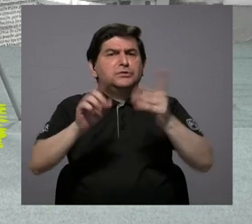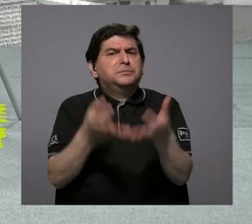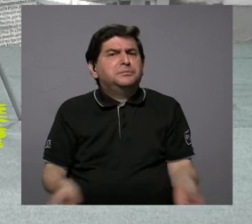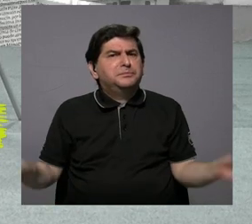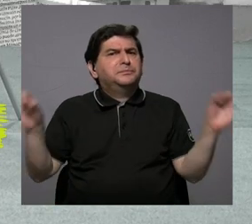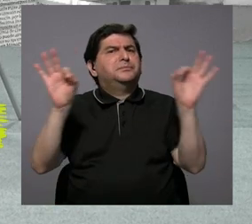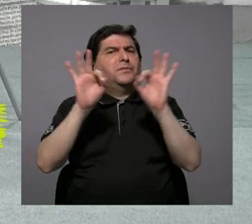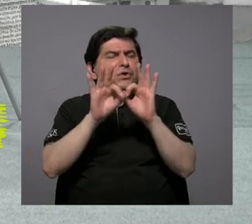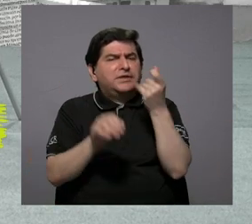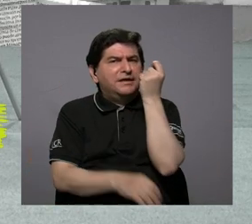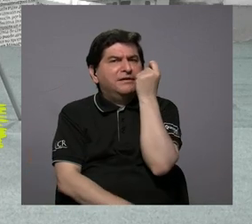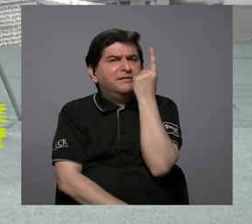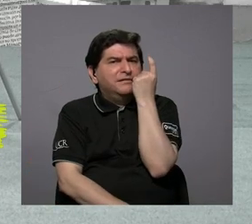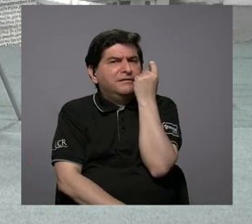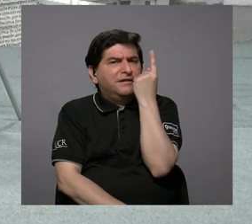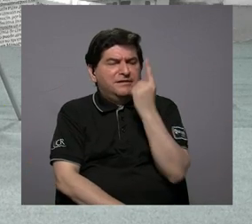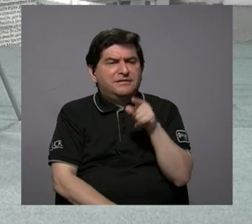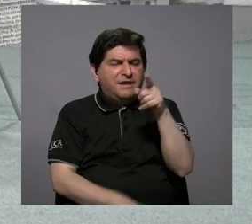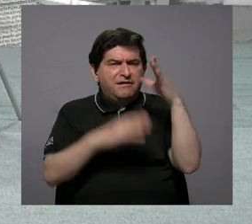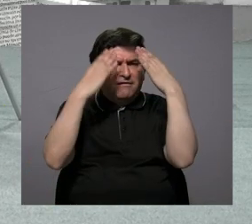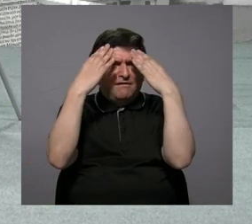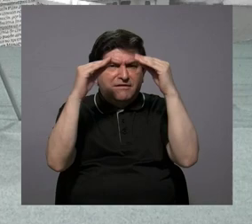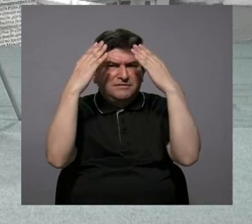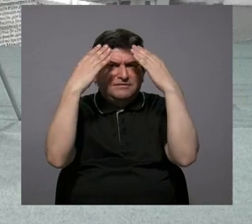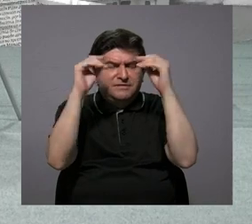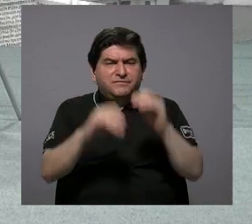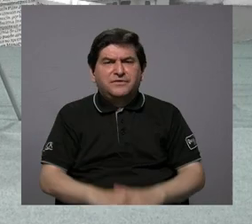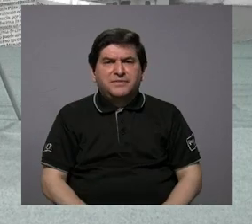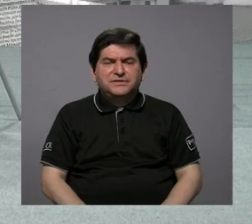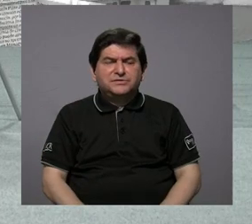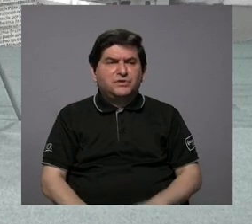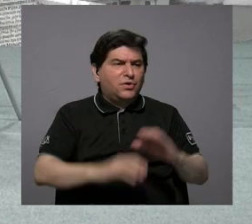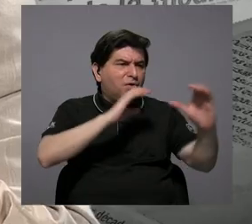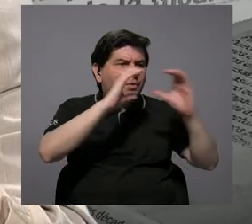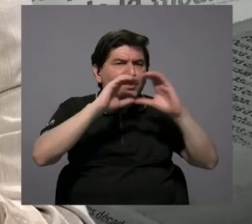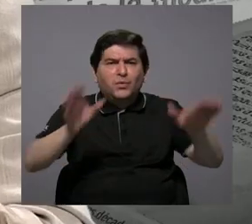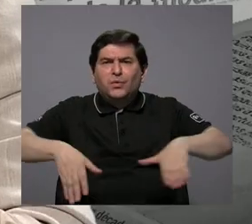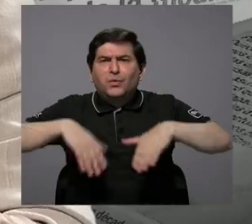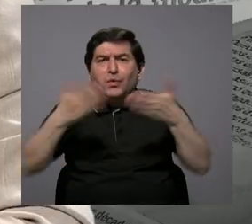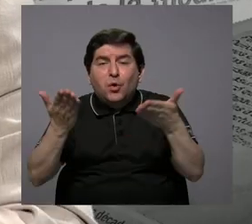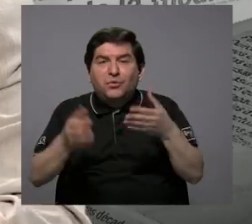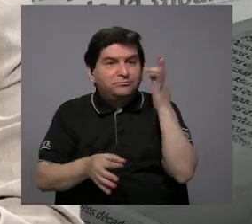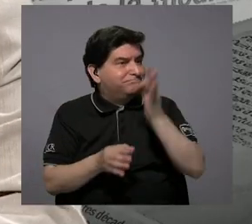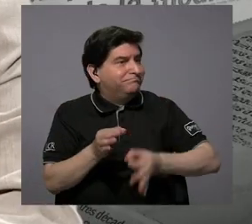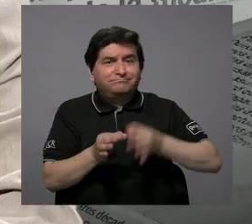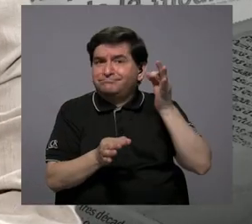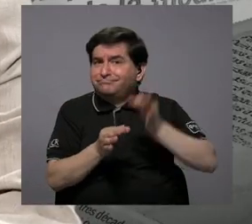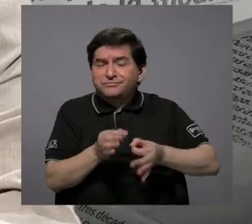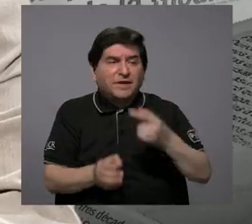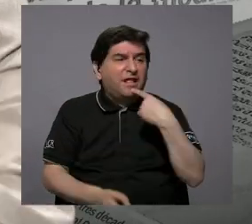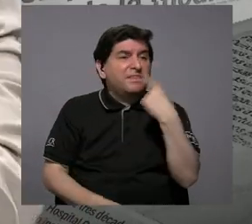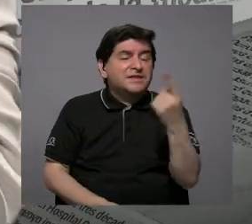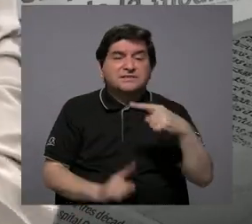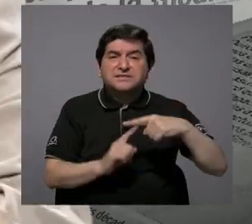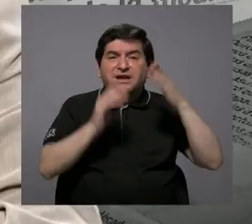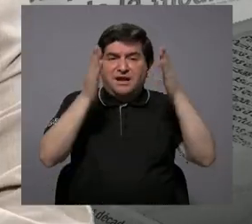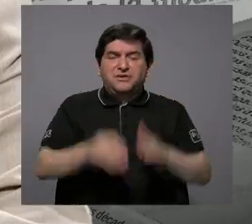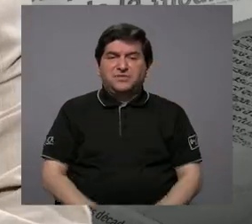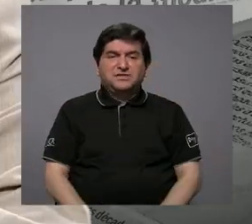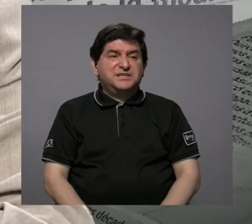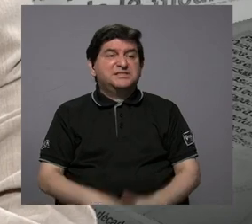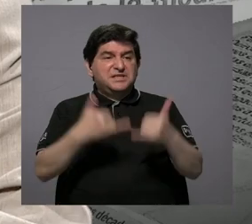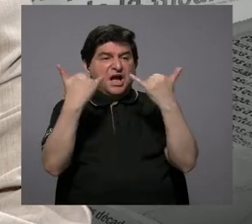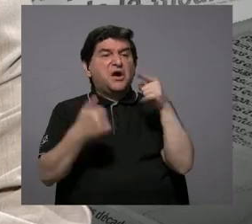importante entender cómo esta información como decía Leonora se socializa porque no es tan sencillo llegar a decirle a un taxista tome,